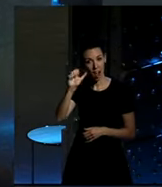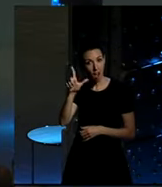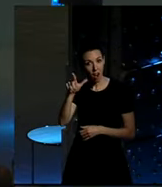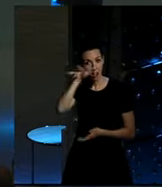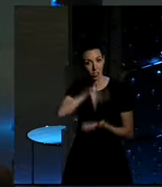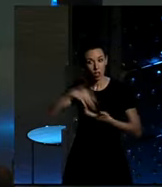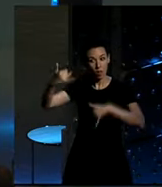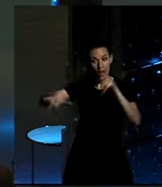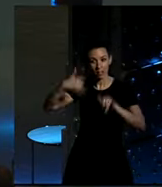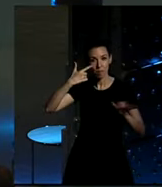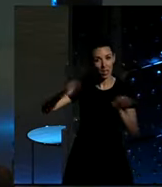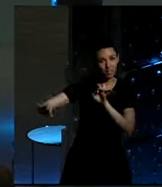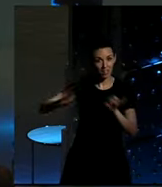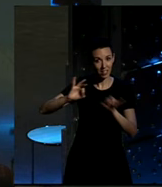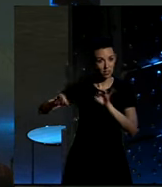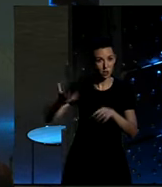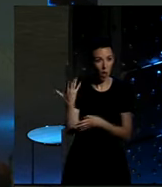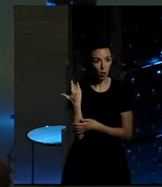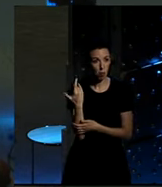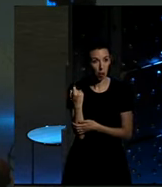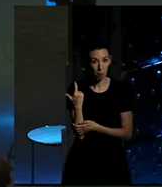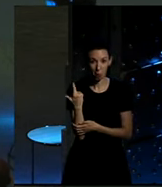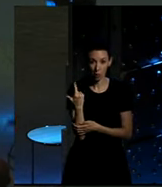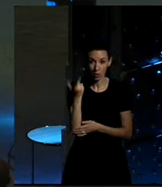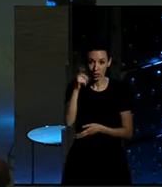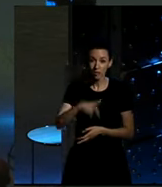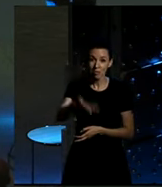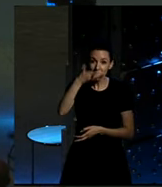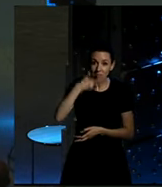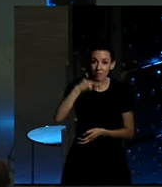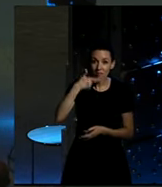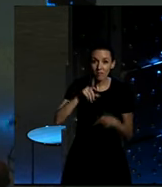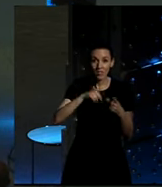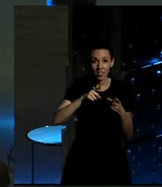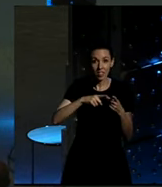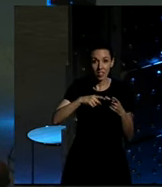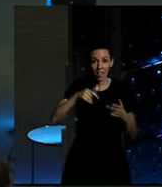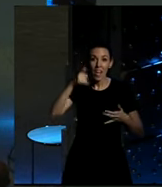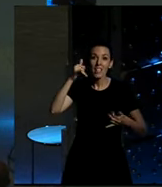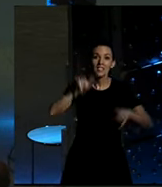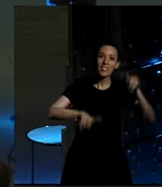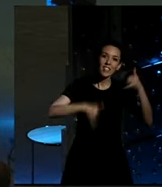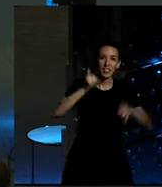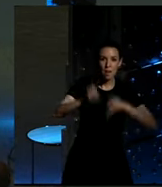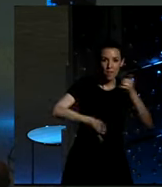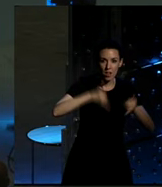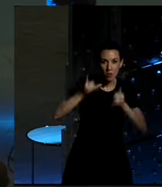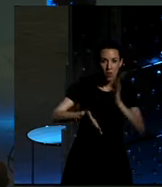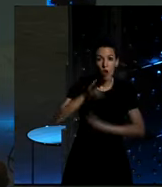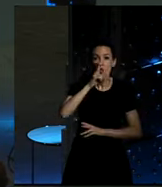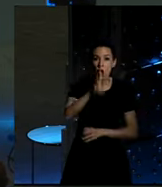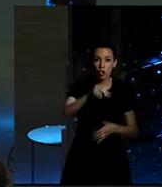Pues a hacer un teatrillo con títeres. hace poco también conocimos al Titiribici, que se fue dos años por